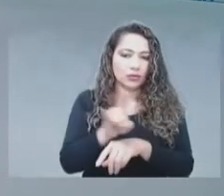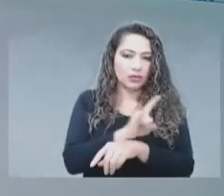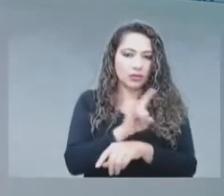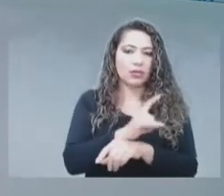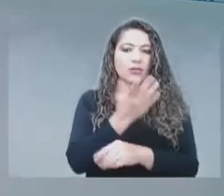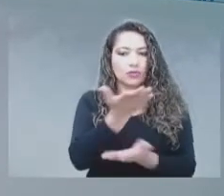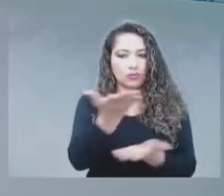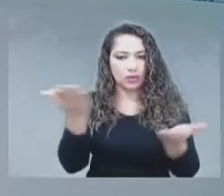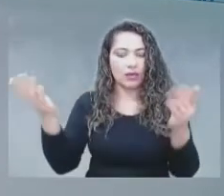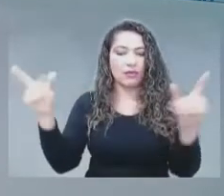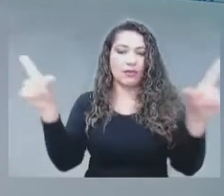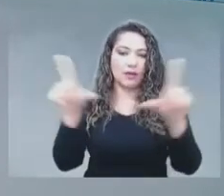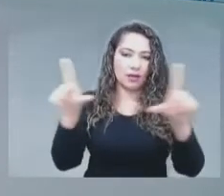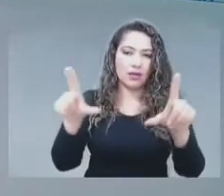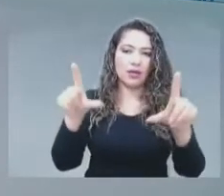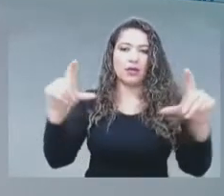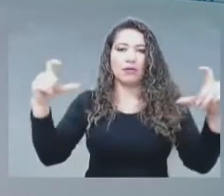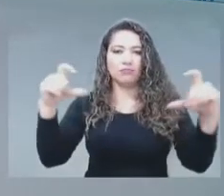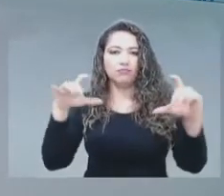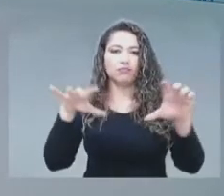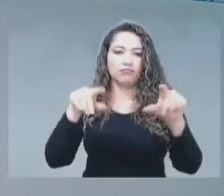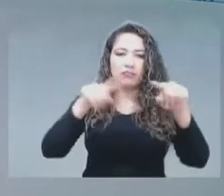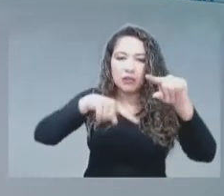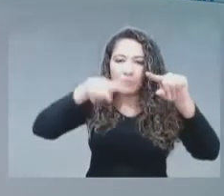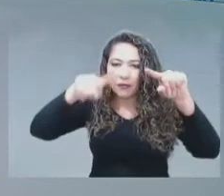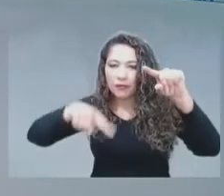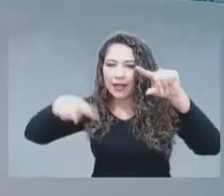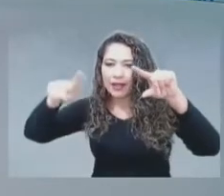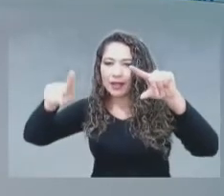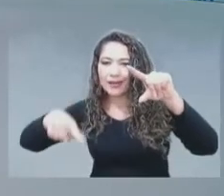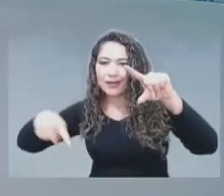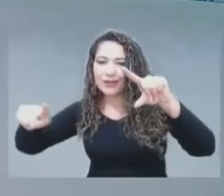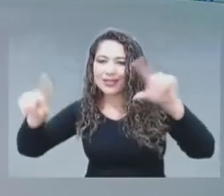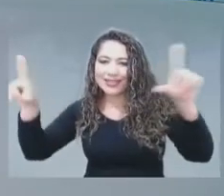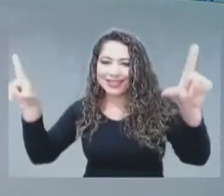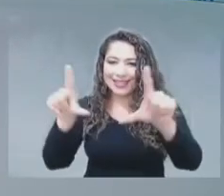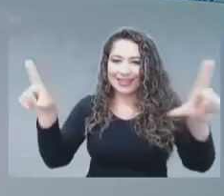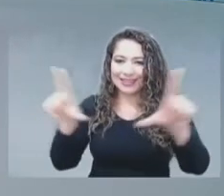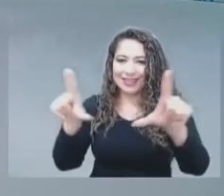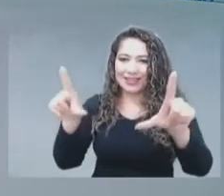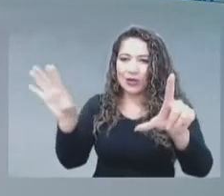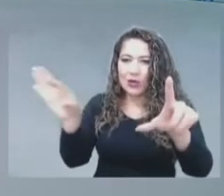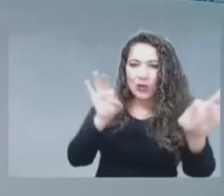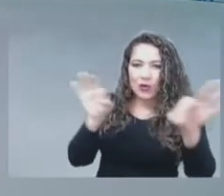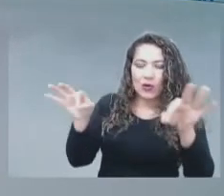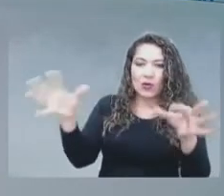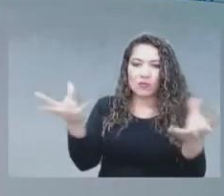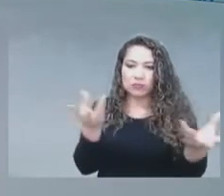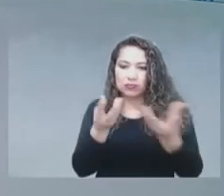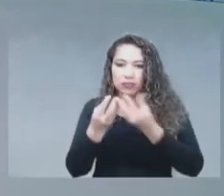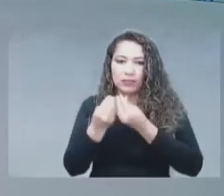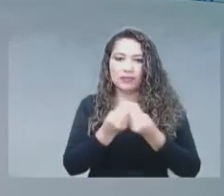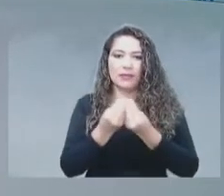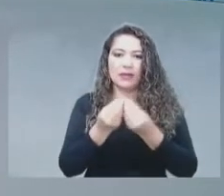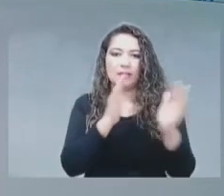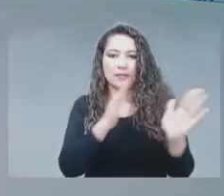Estos canales de frecuencias para televisión se utilizan en conectividad de acceso a Internet,